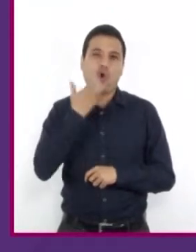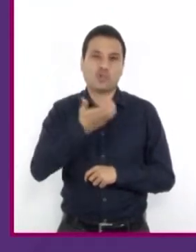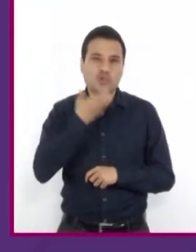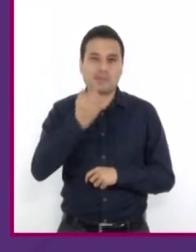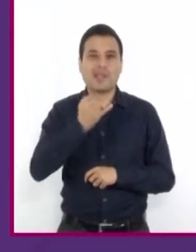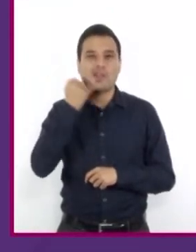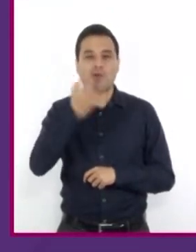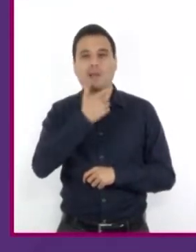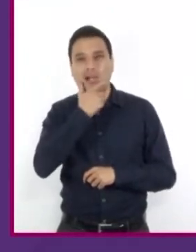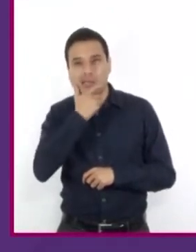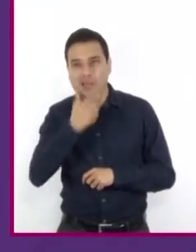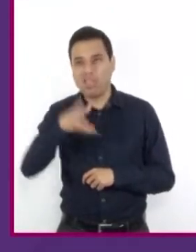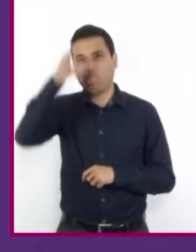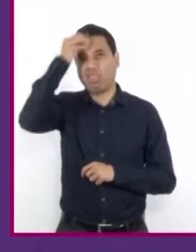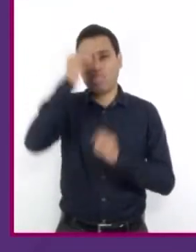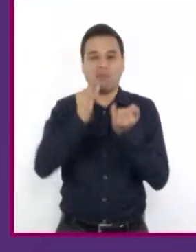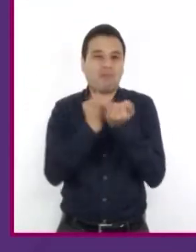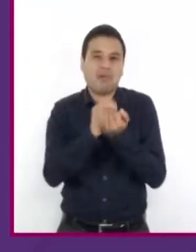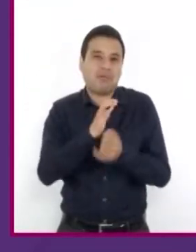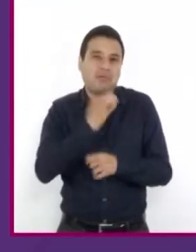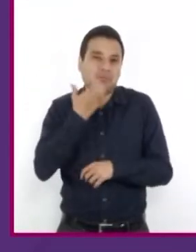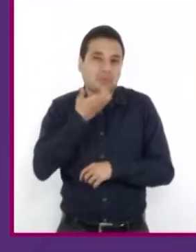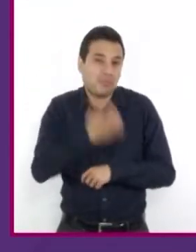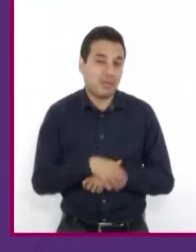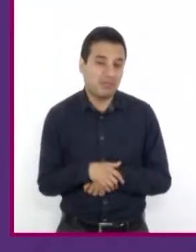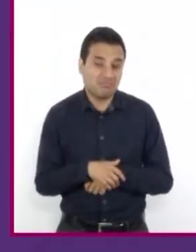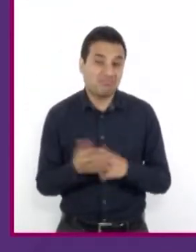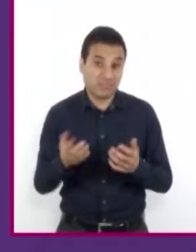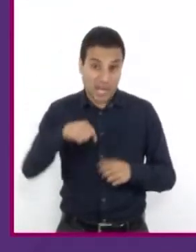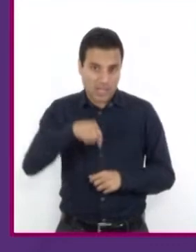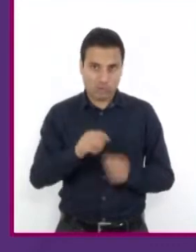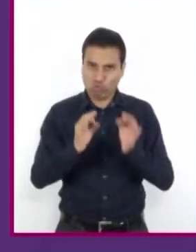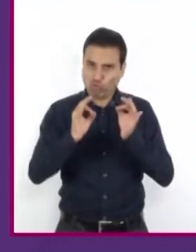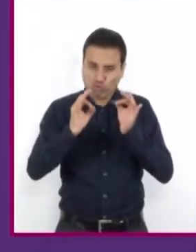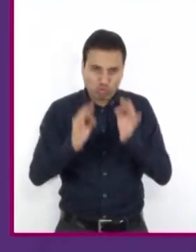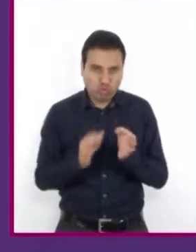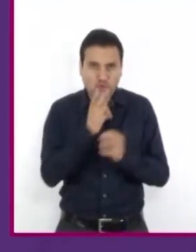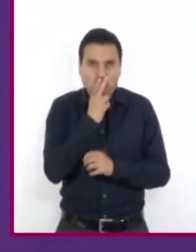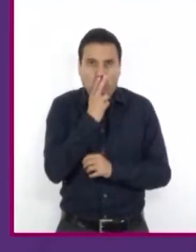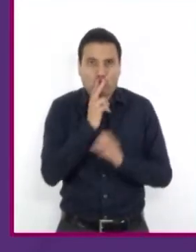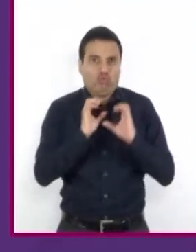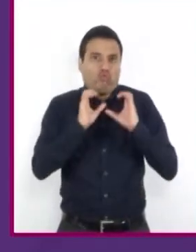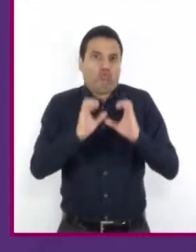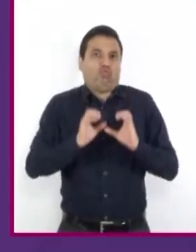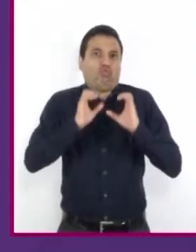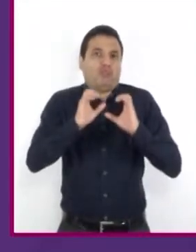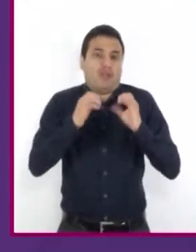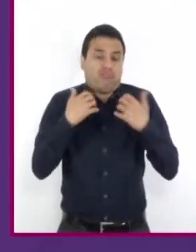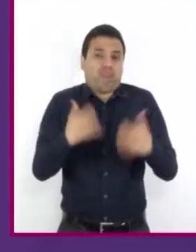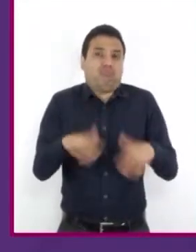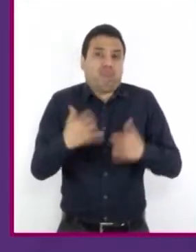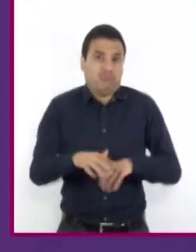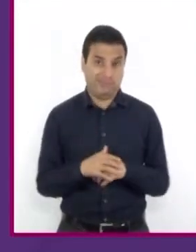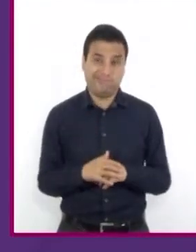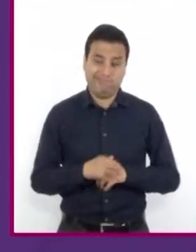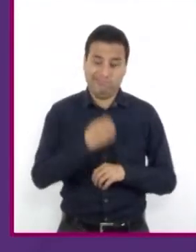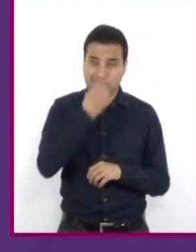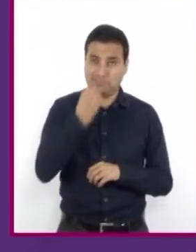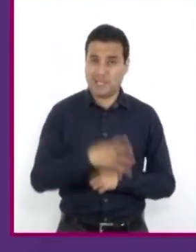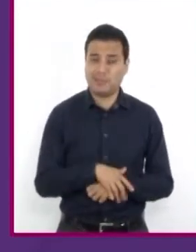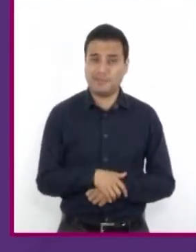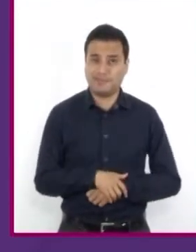permanece mucho más el idioma como se hablaba antiguamente, con unas expresiones mucho más ricas.